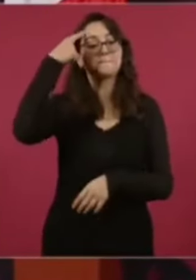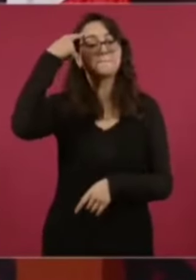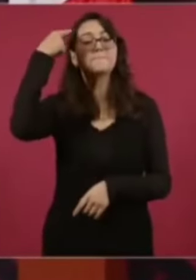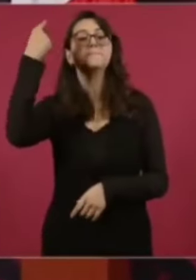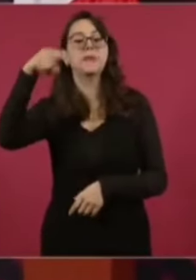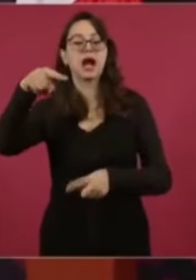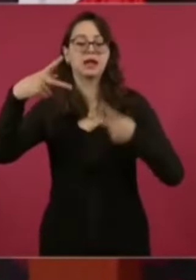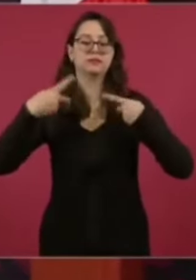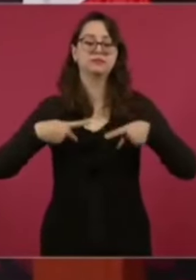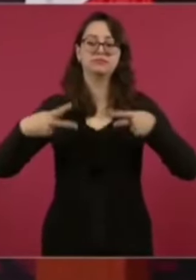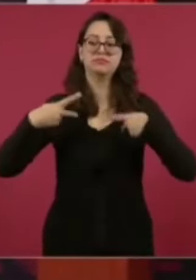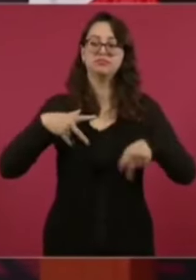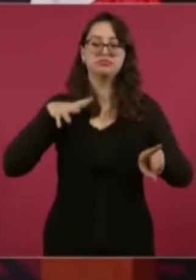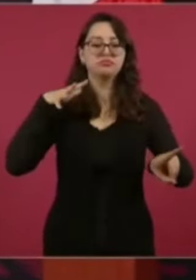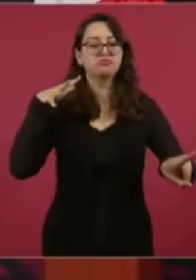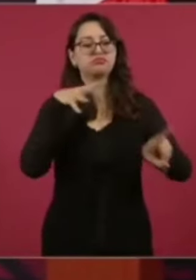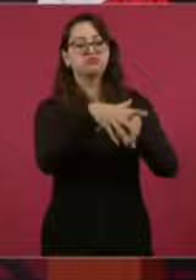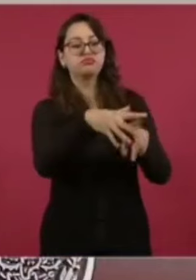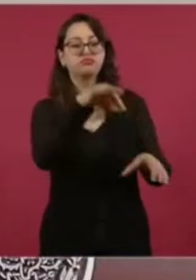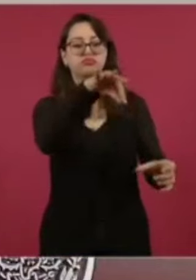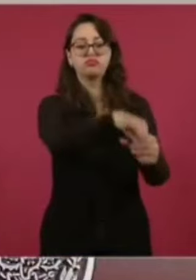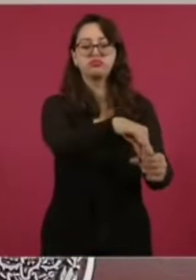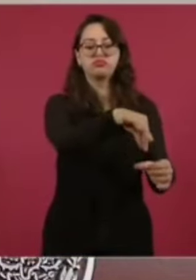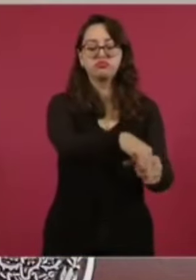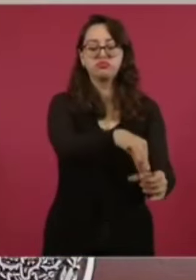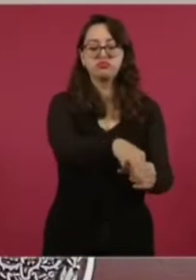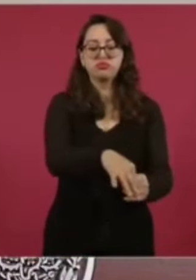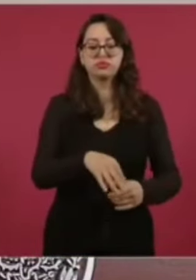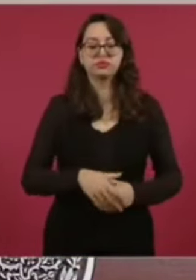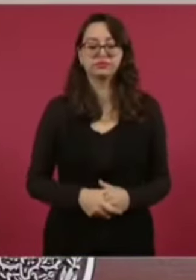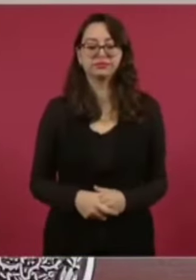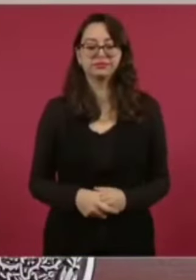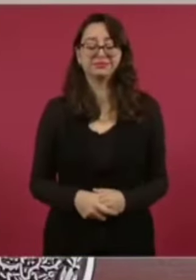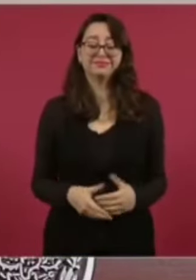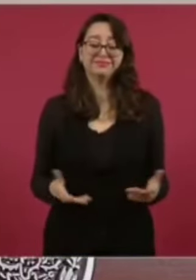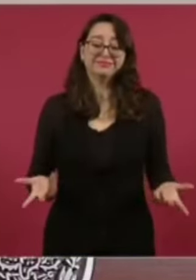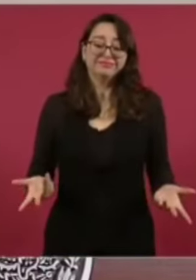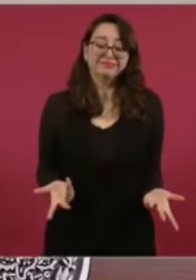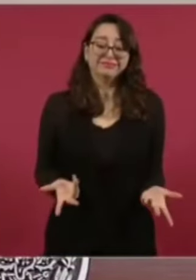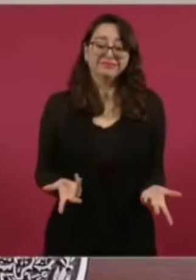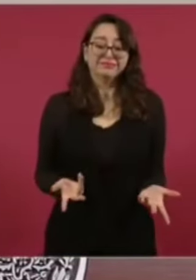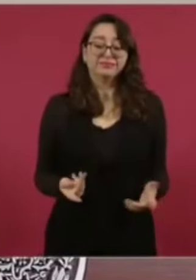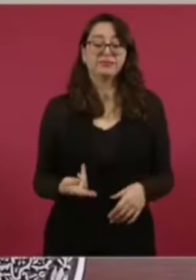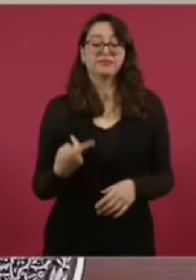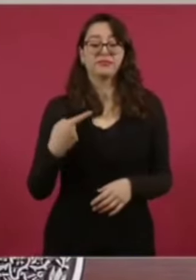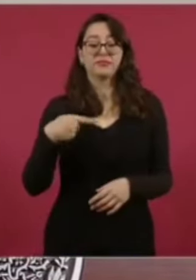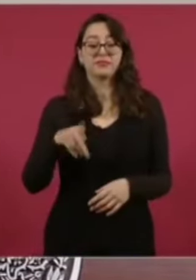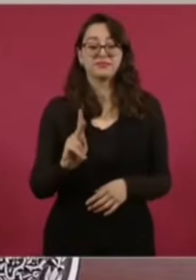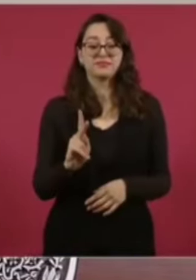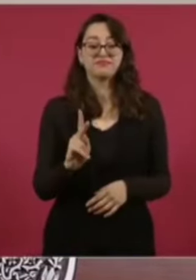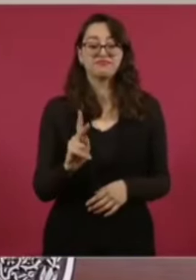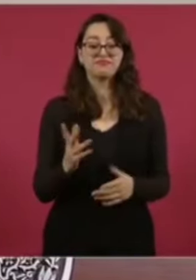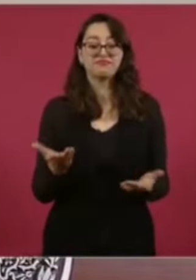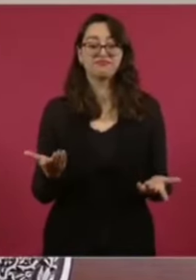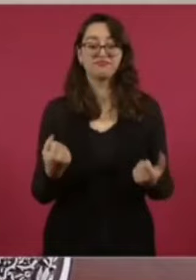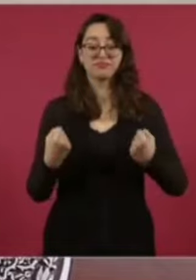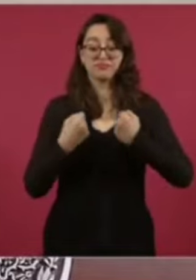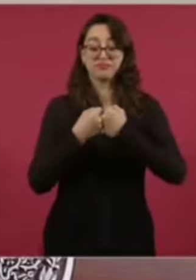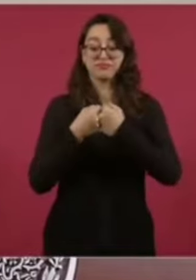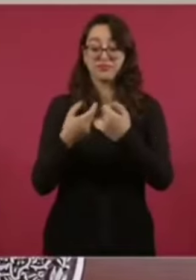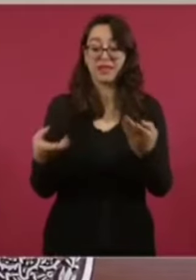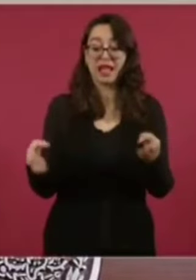sin embargo, no se pueden cerrar las fronteras.